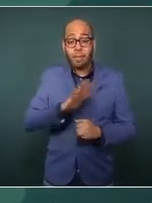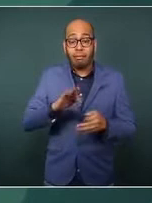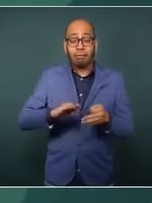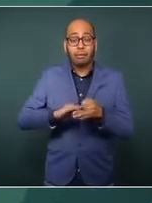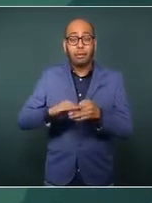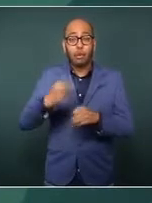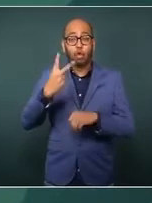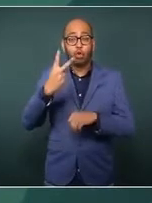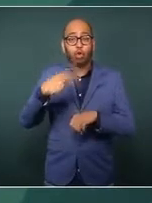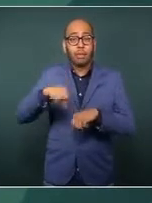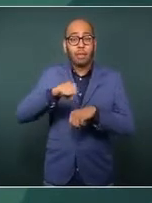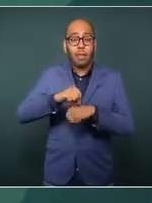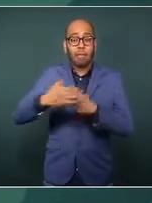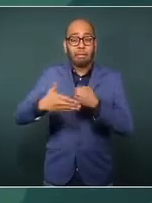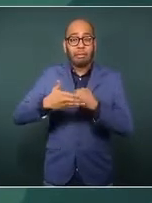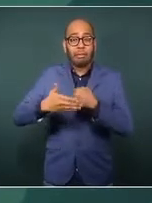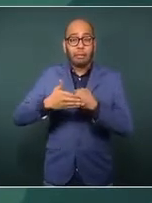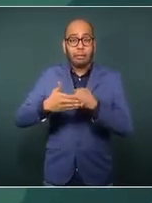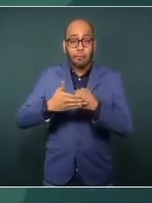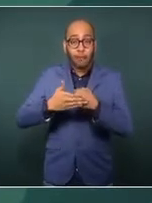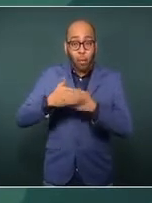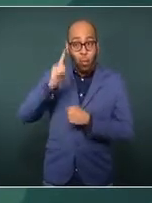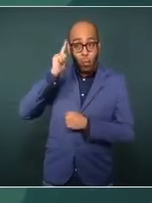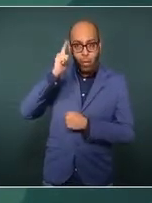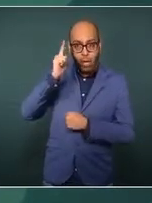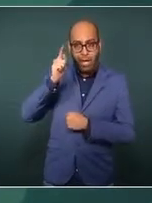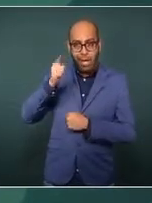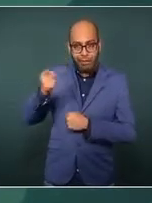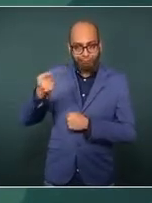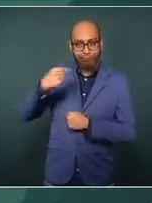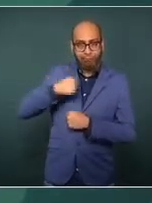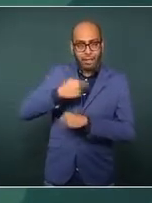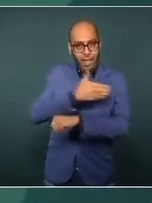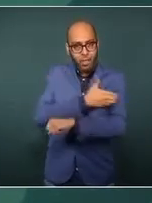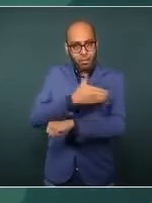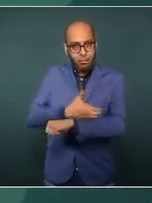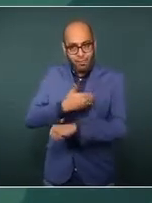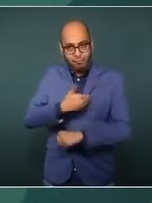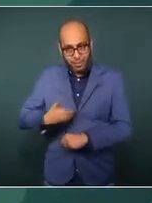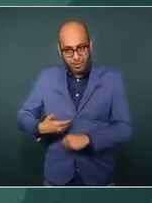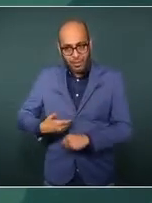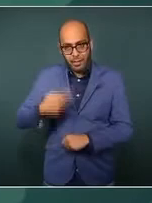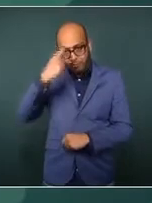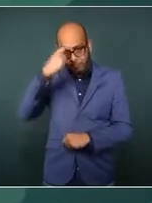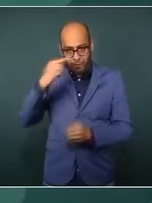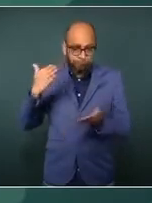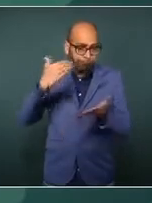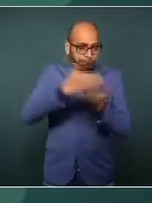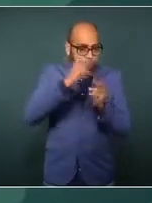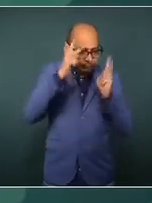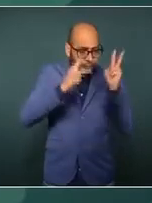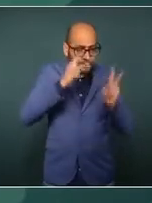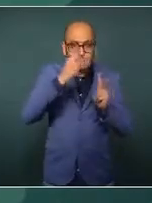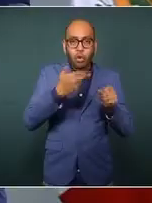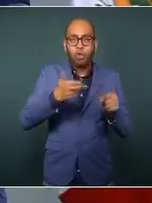que será un honor que nos acompañe a inaugurar los dos grandes hospitales de Morelia, hospital